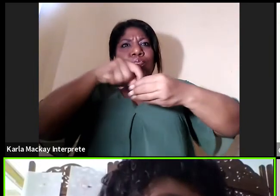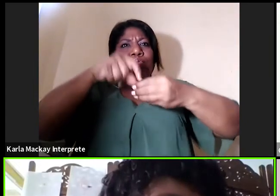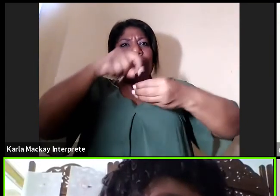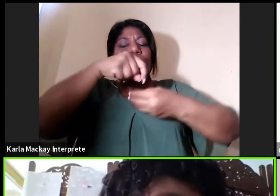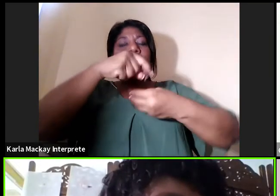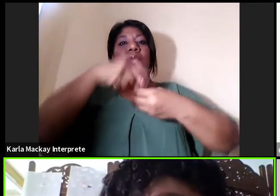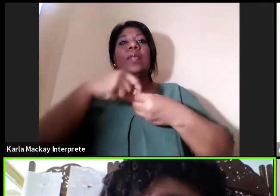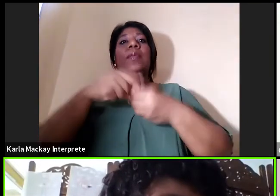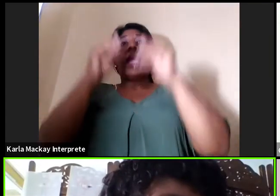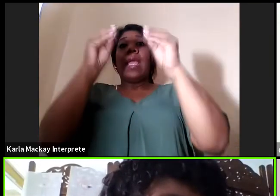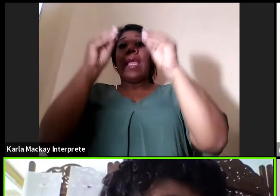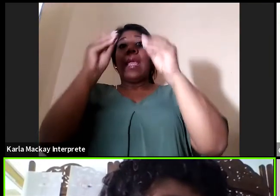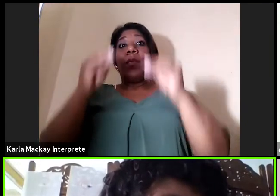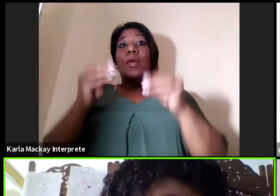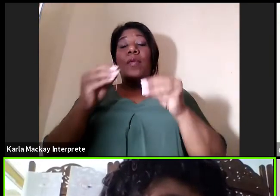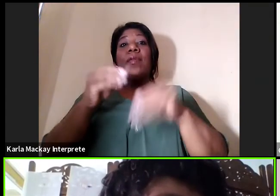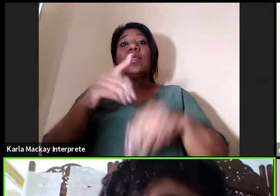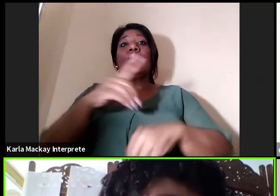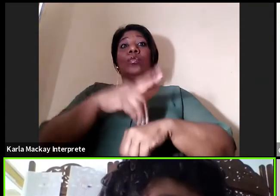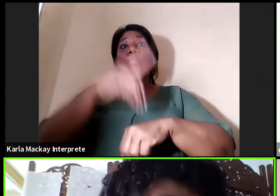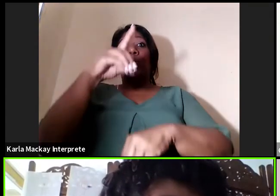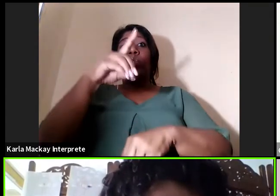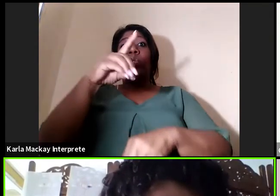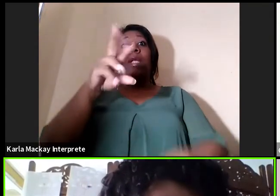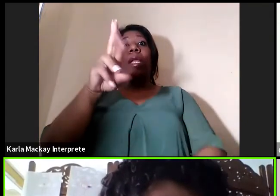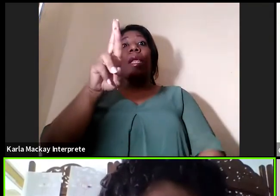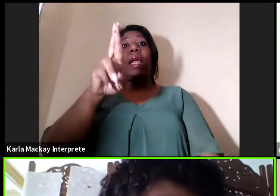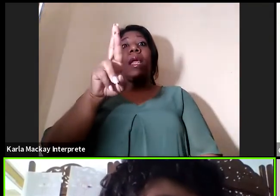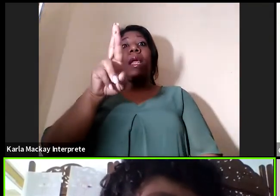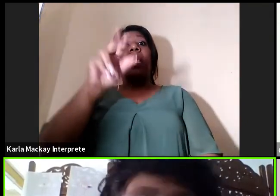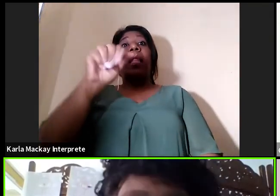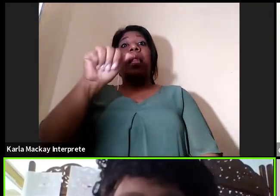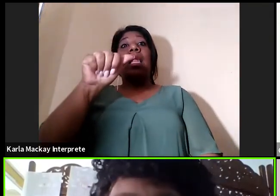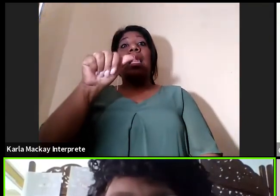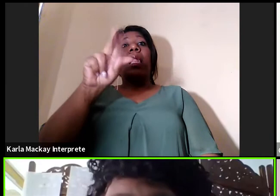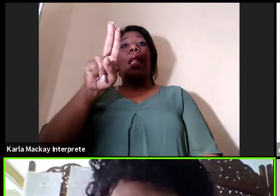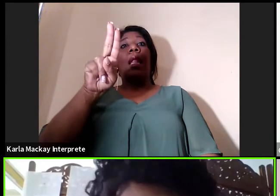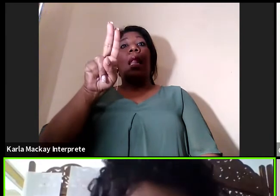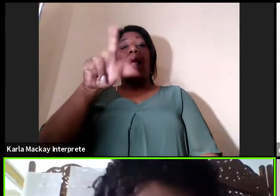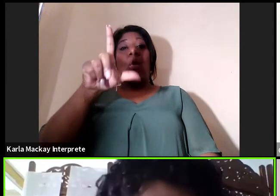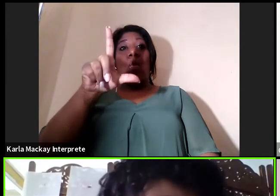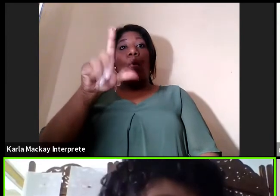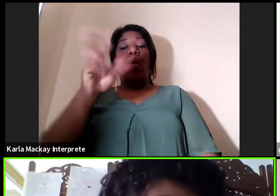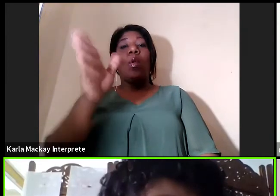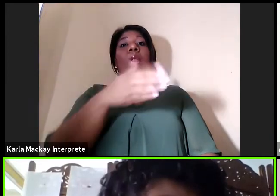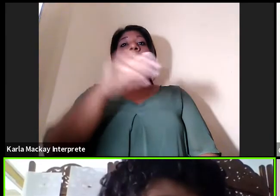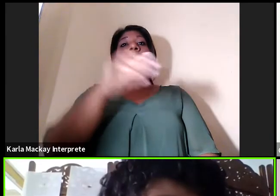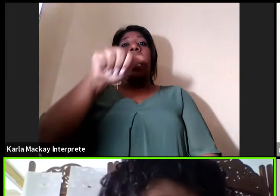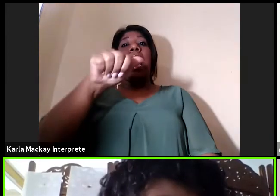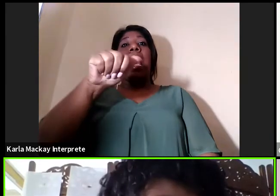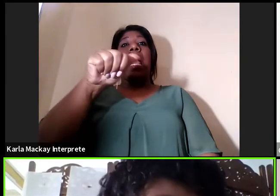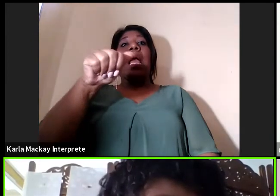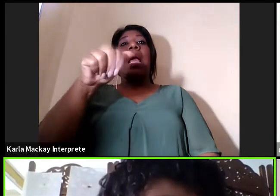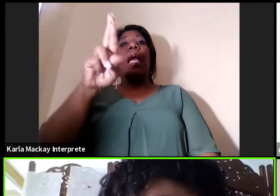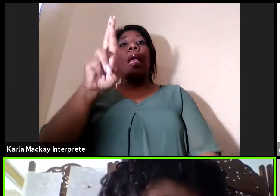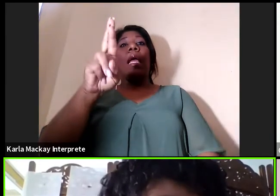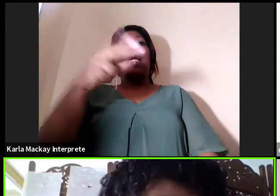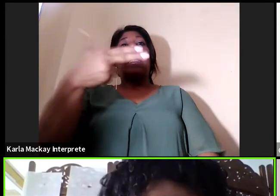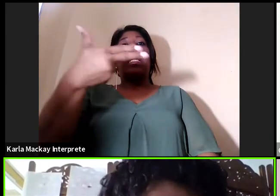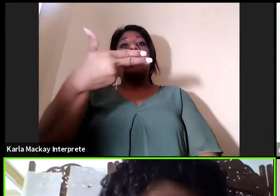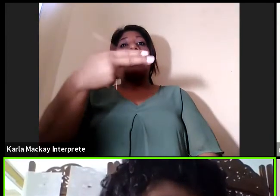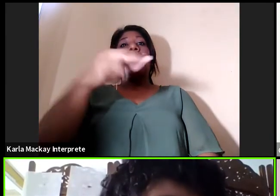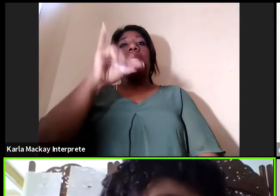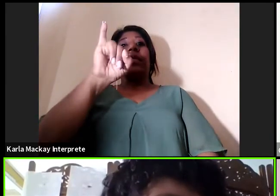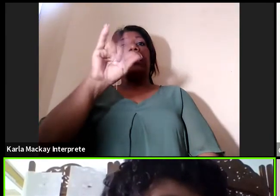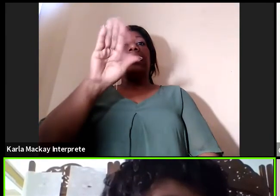docente de investigación de Isai Universidad y también coordina en la escuela primaria donde